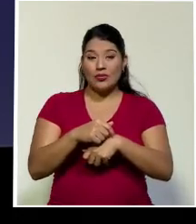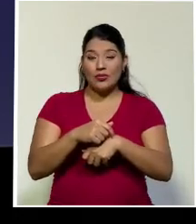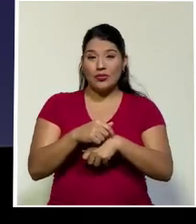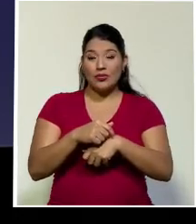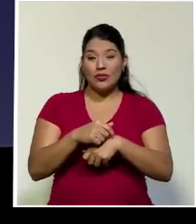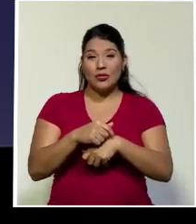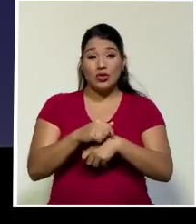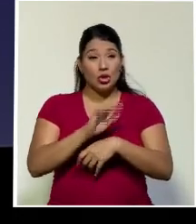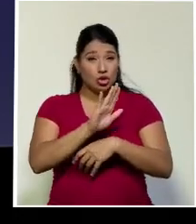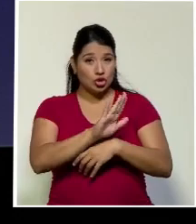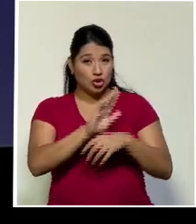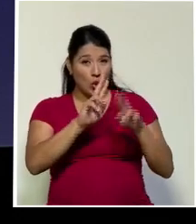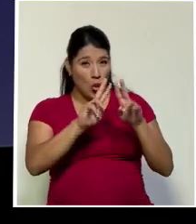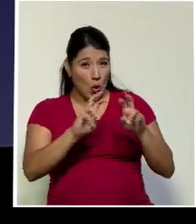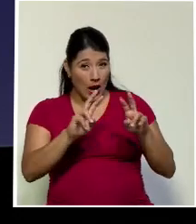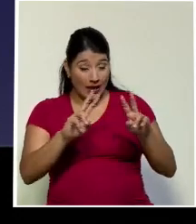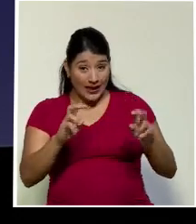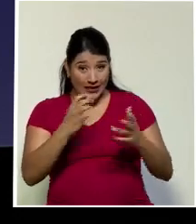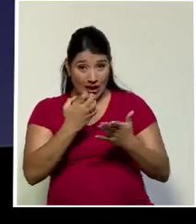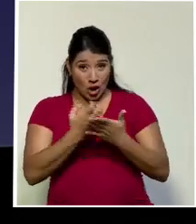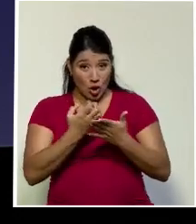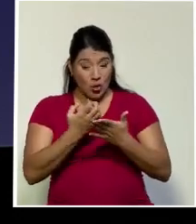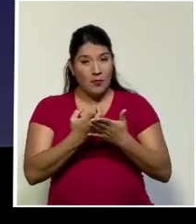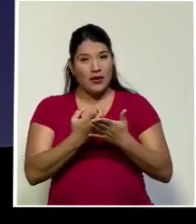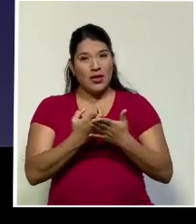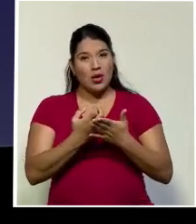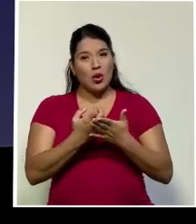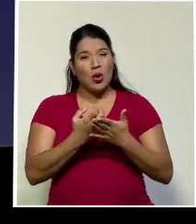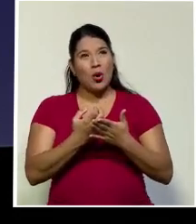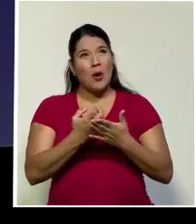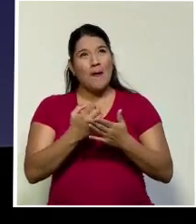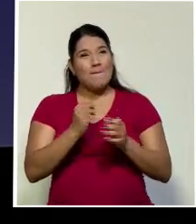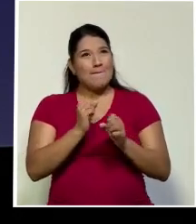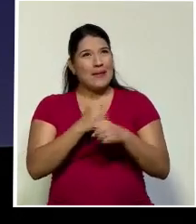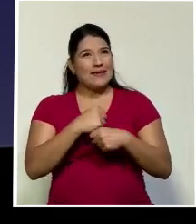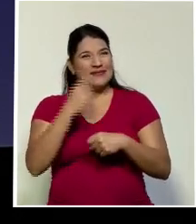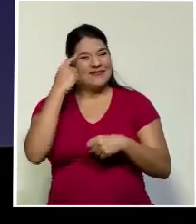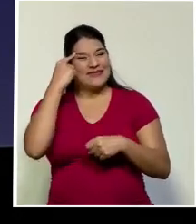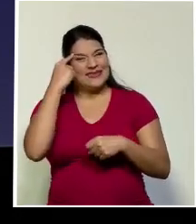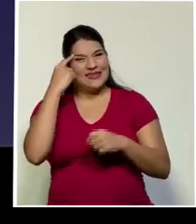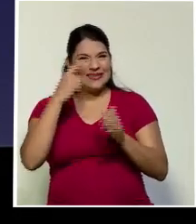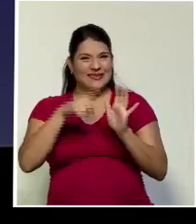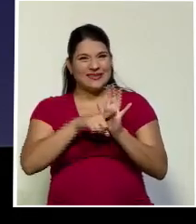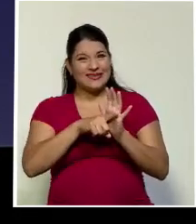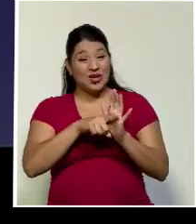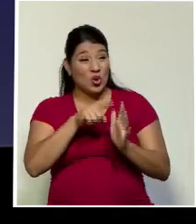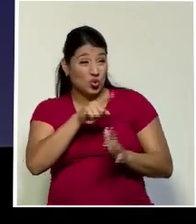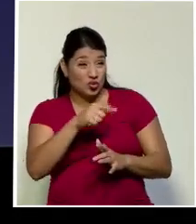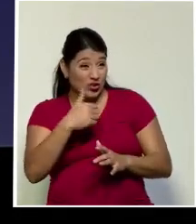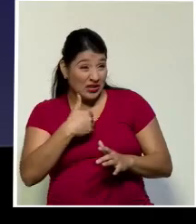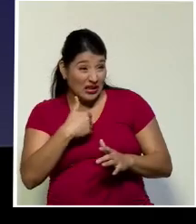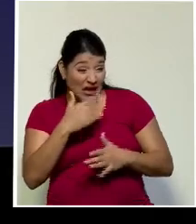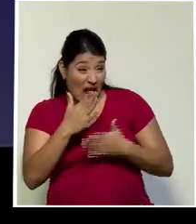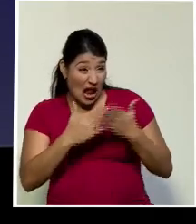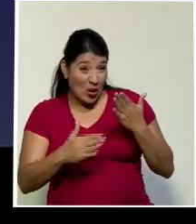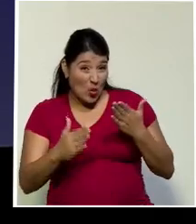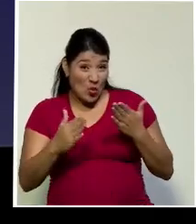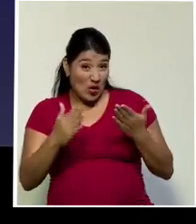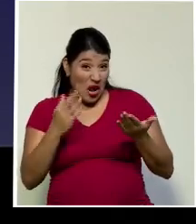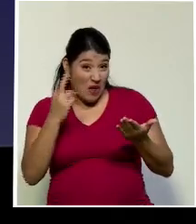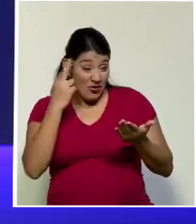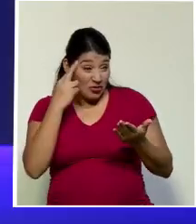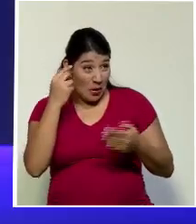su análisis económico no me deja ser muy optimista. ¿Usted encuentra algún motivo para ser optimista como